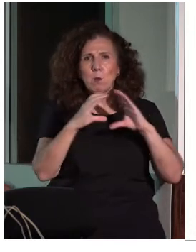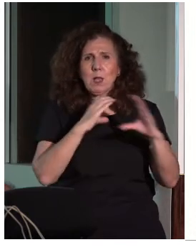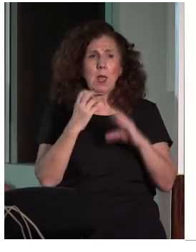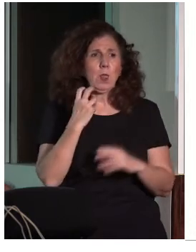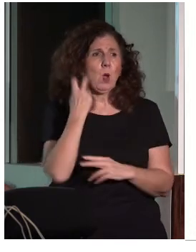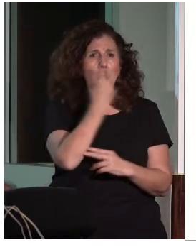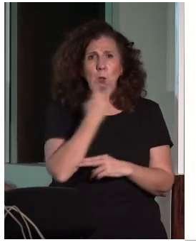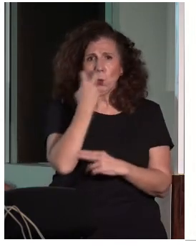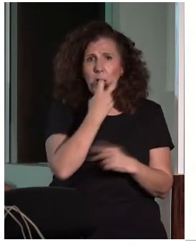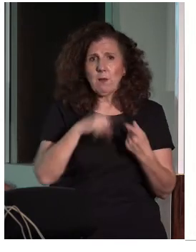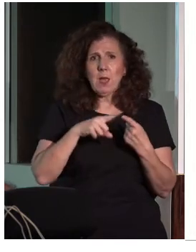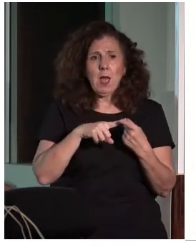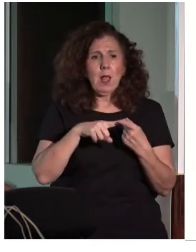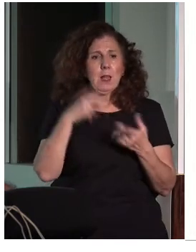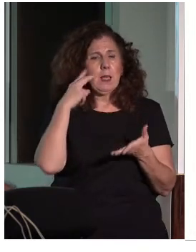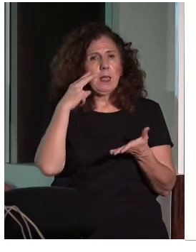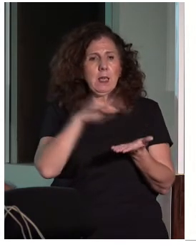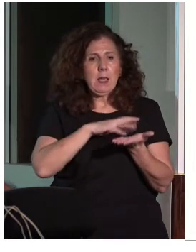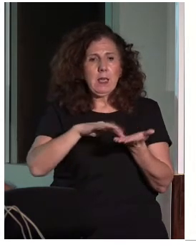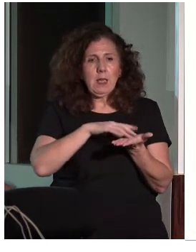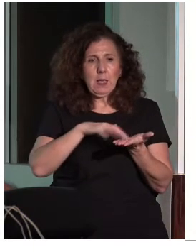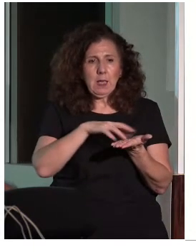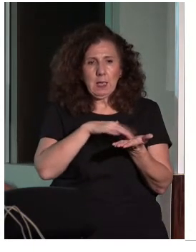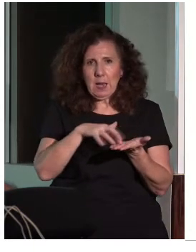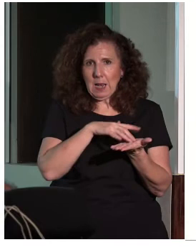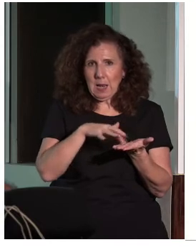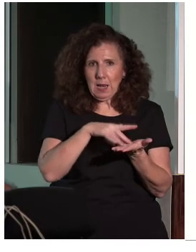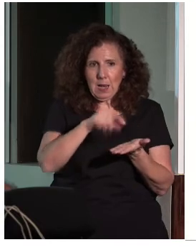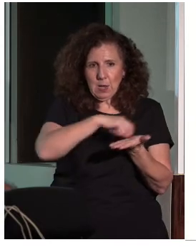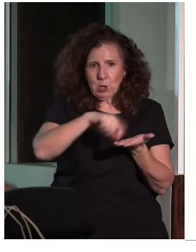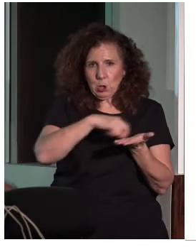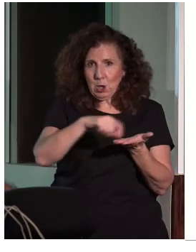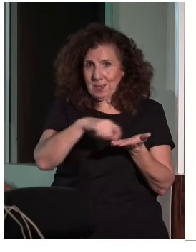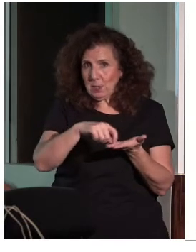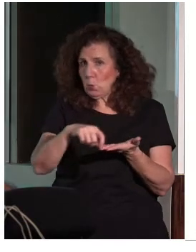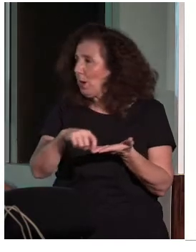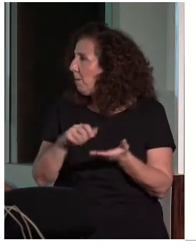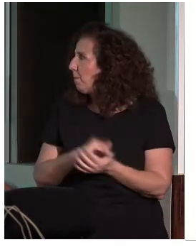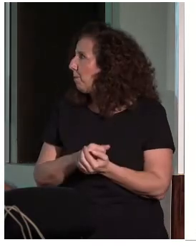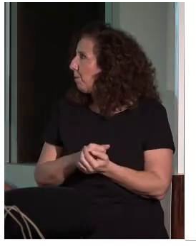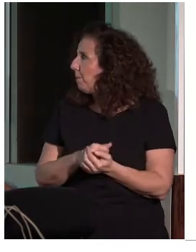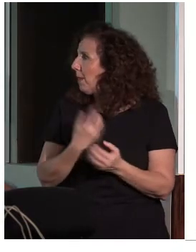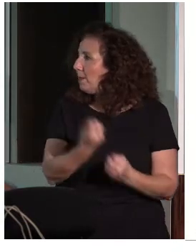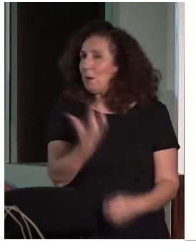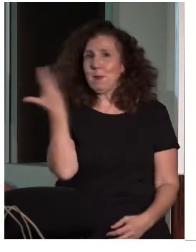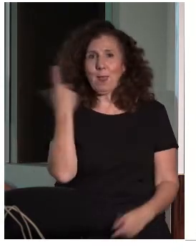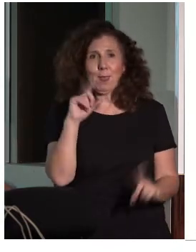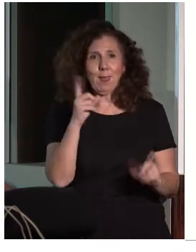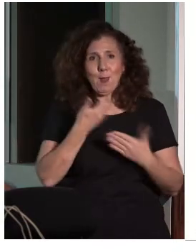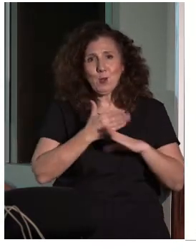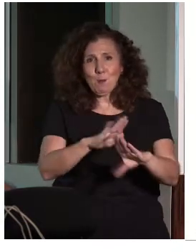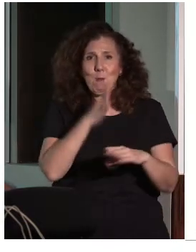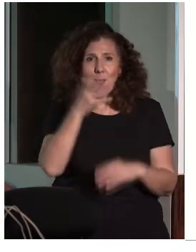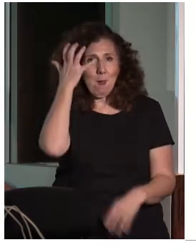labial y la lectoescritura. Bueno, esta es una transparencia que sobra porque tenemos aquí a Maire y